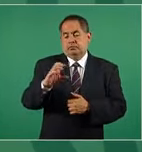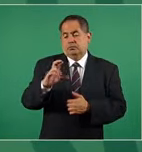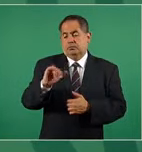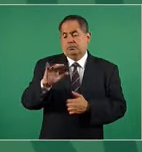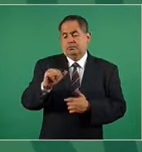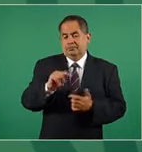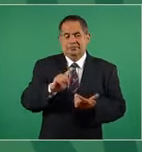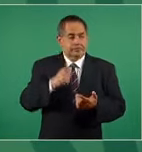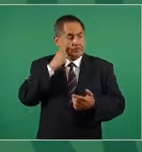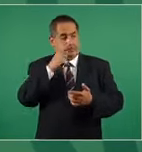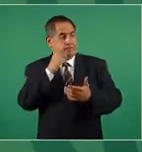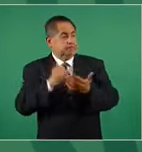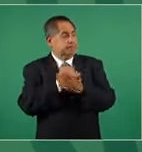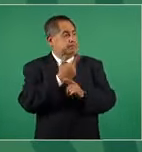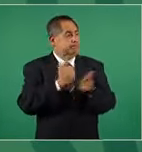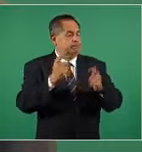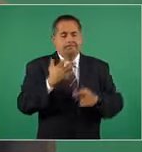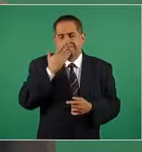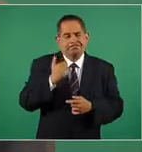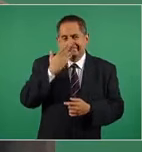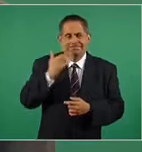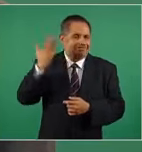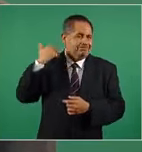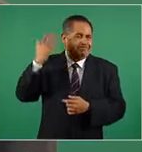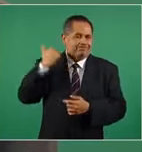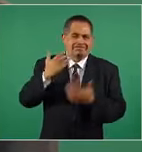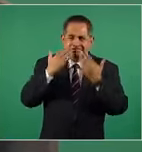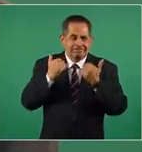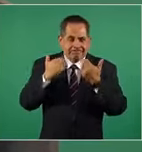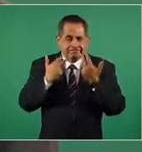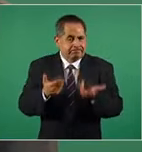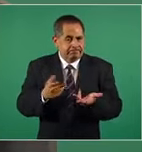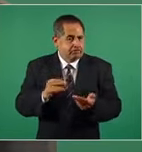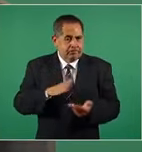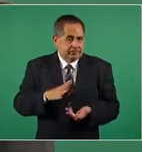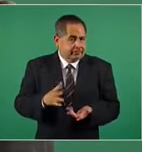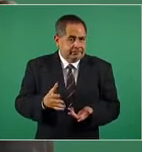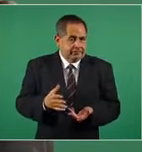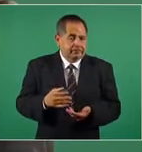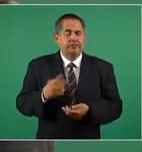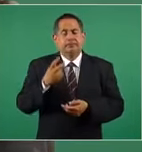estableció